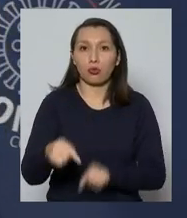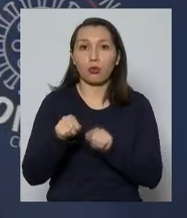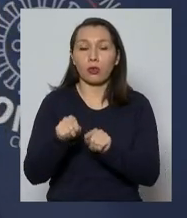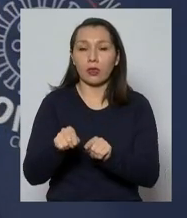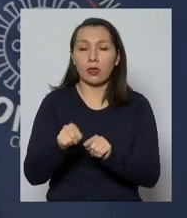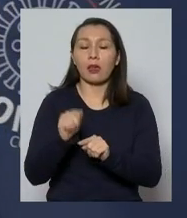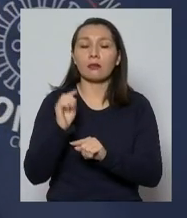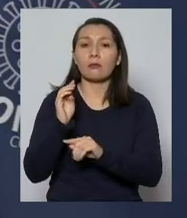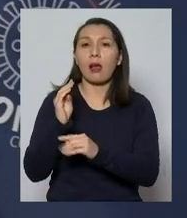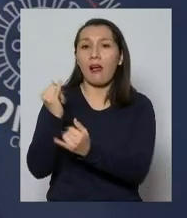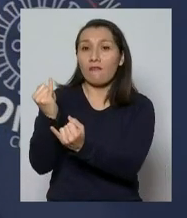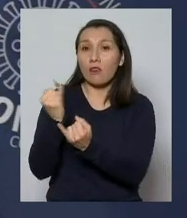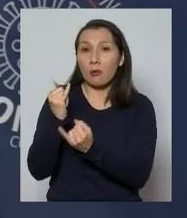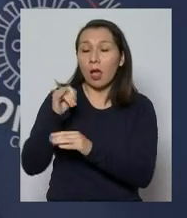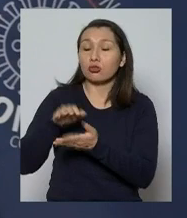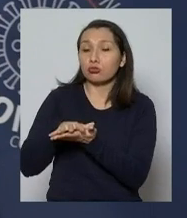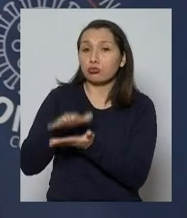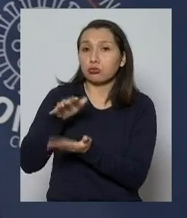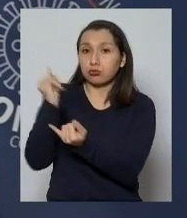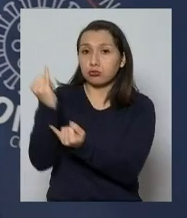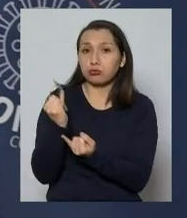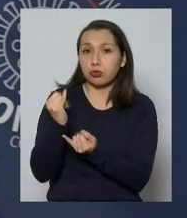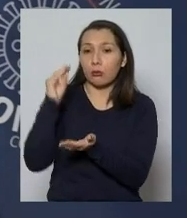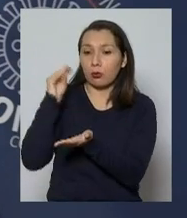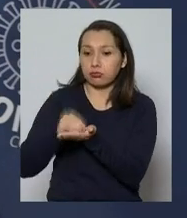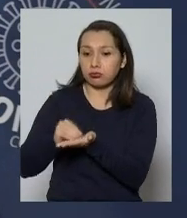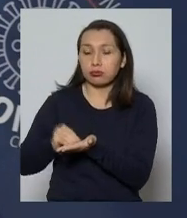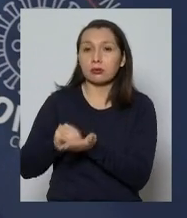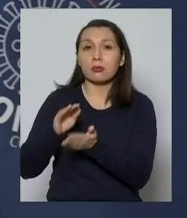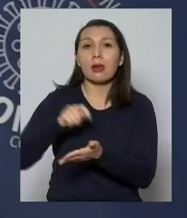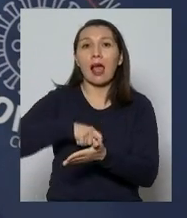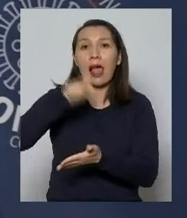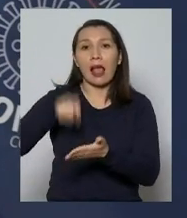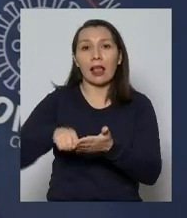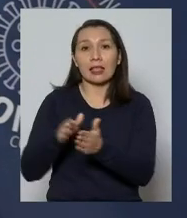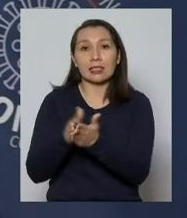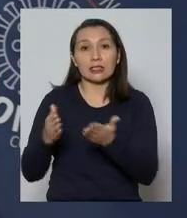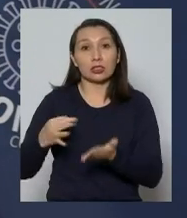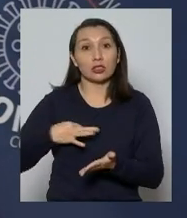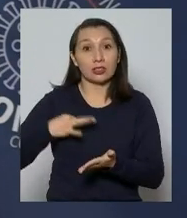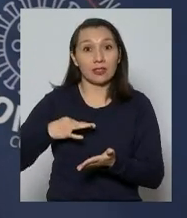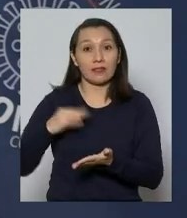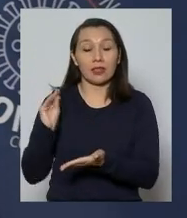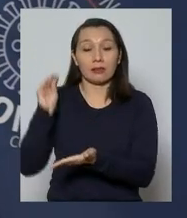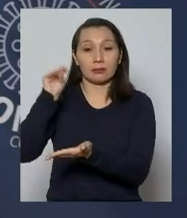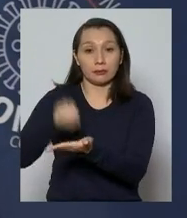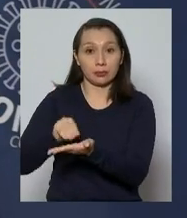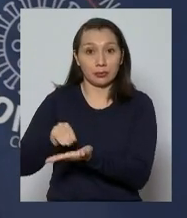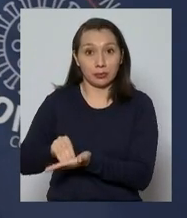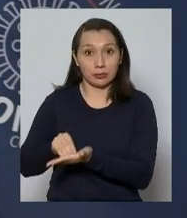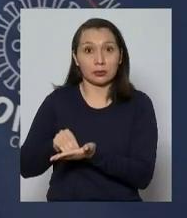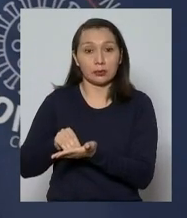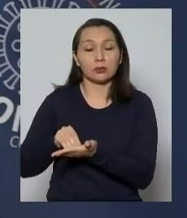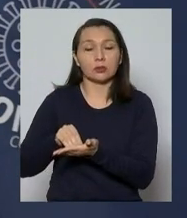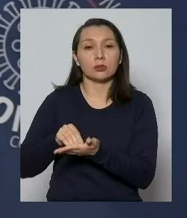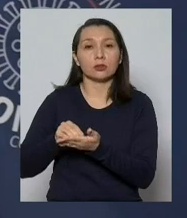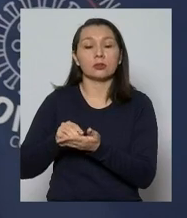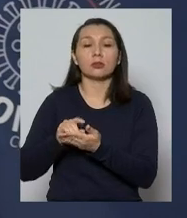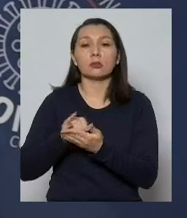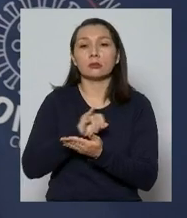tomar la base de datos de fallecimientos del registro civil. A esa base de datos se la